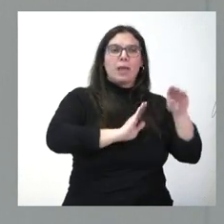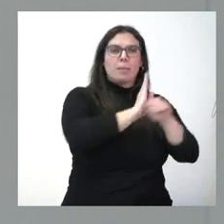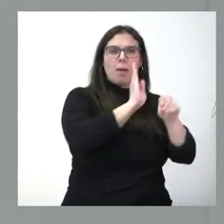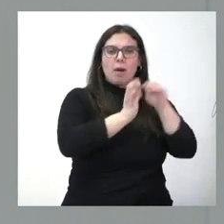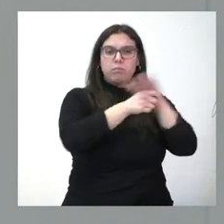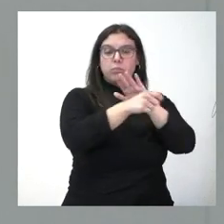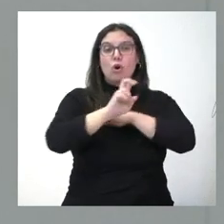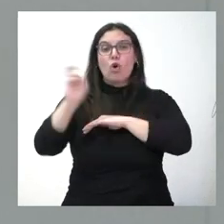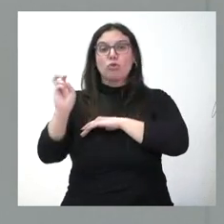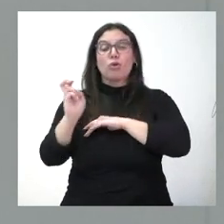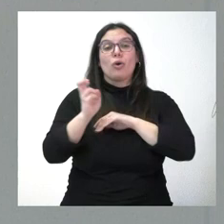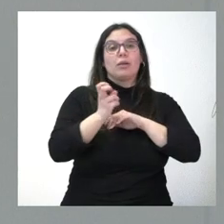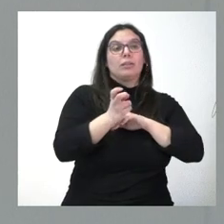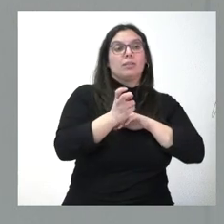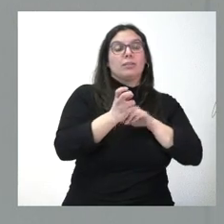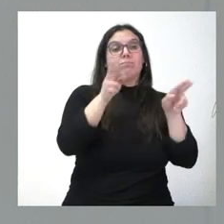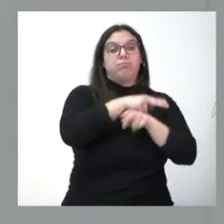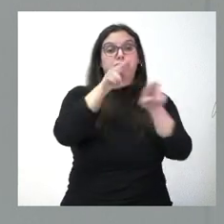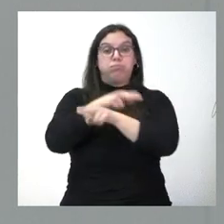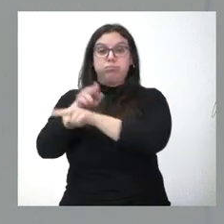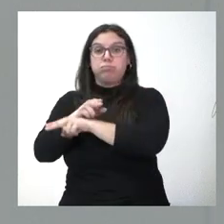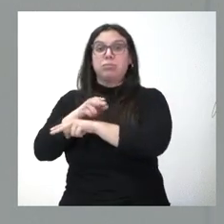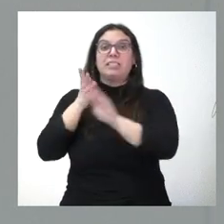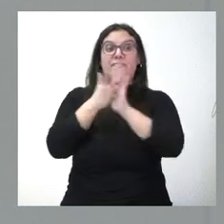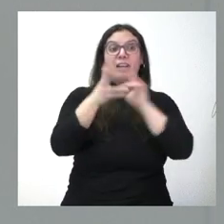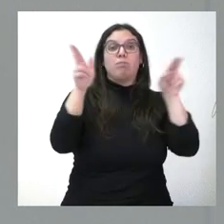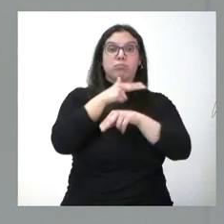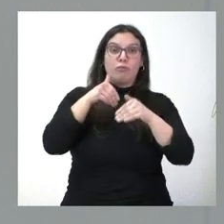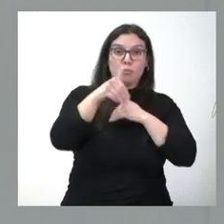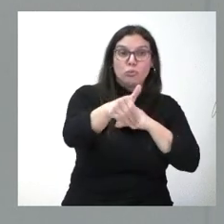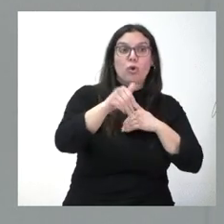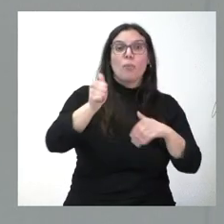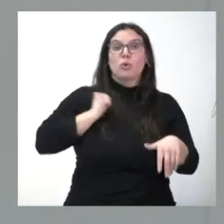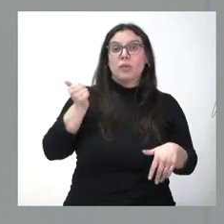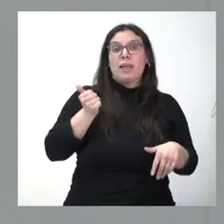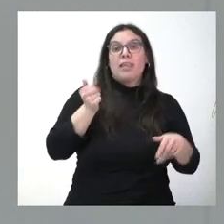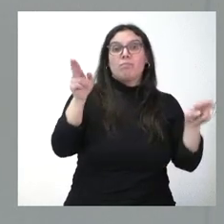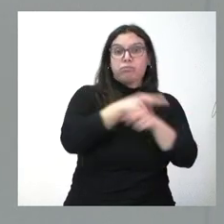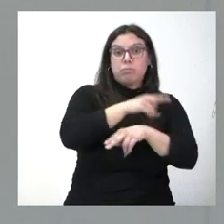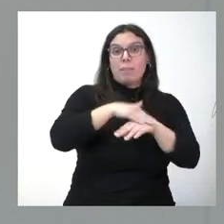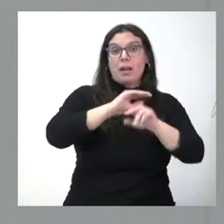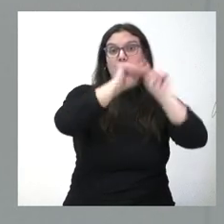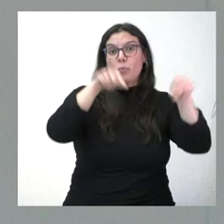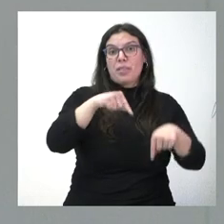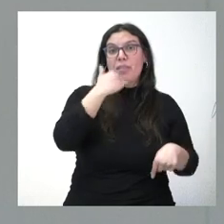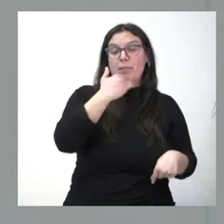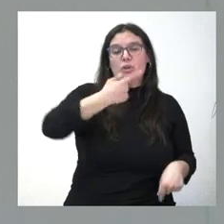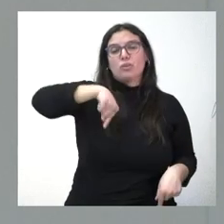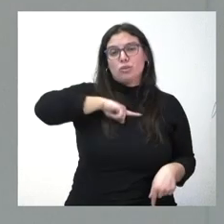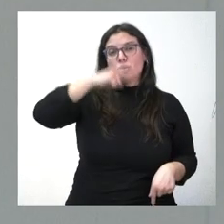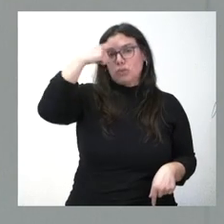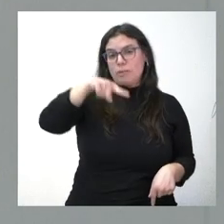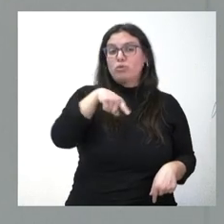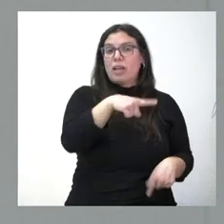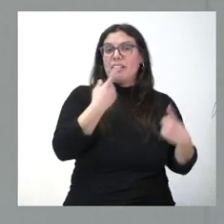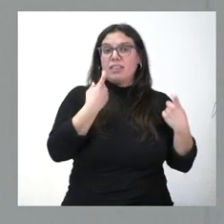inversiones también está retirando pues futuro está retirando oportunidades a la provincia de Zamora y nosotros sabemos que Zamora lo